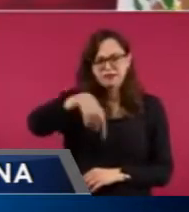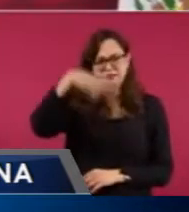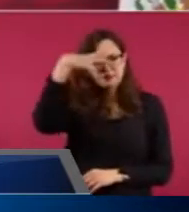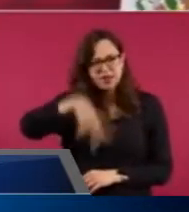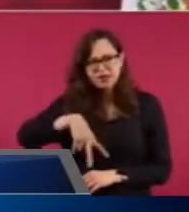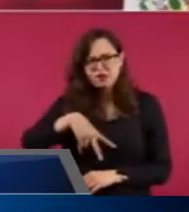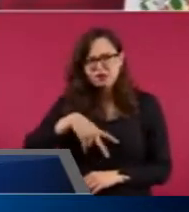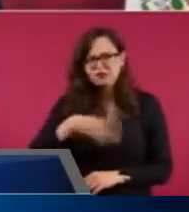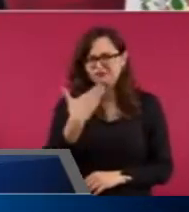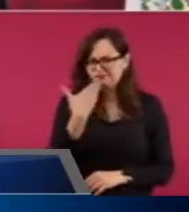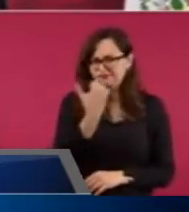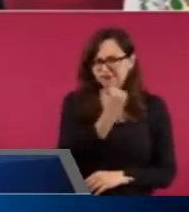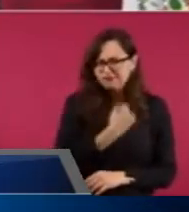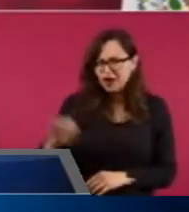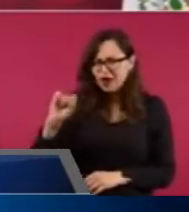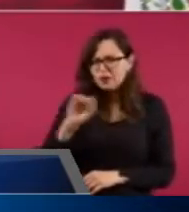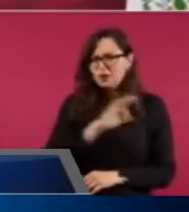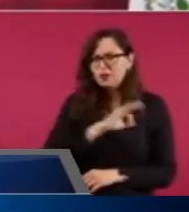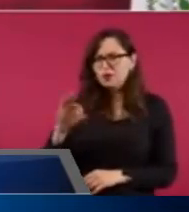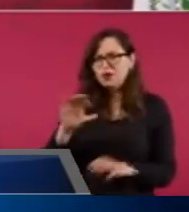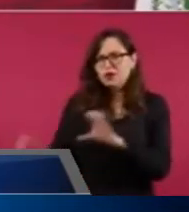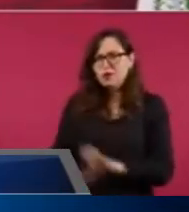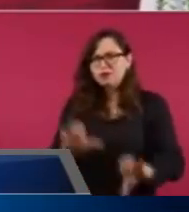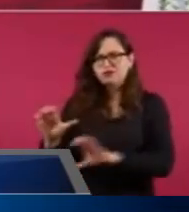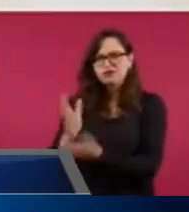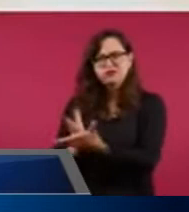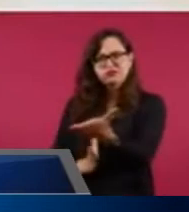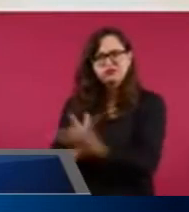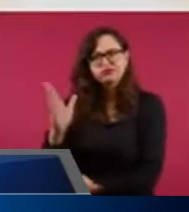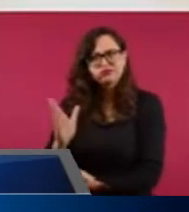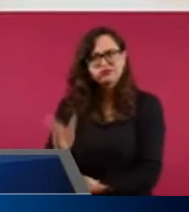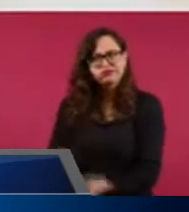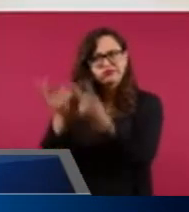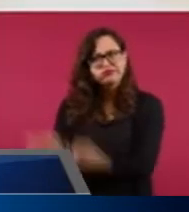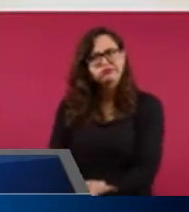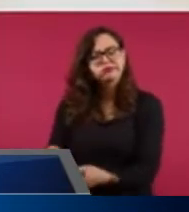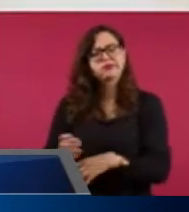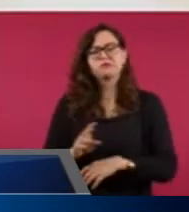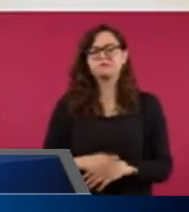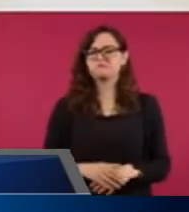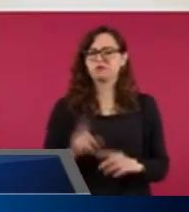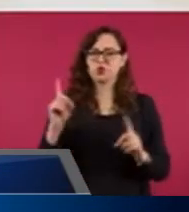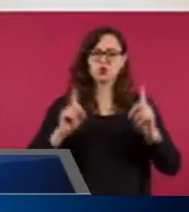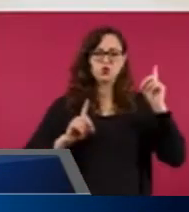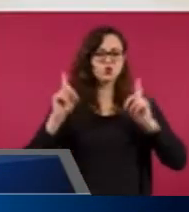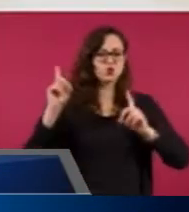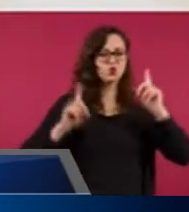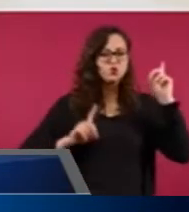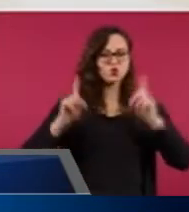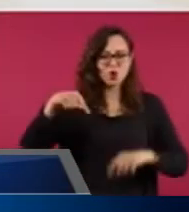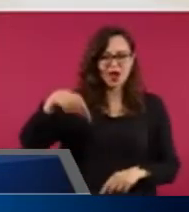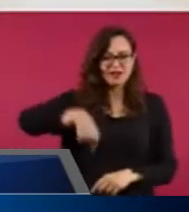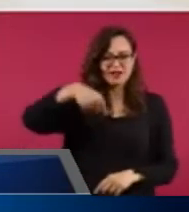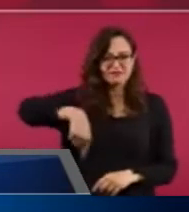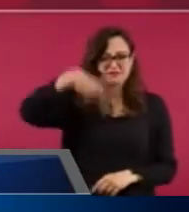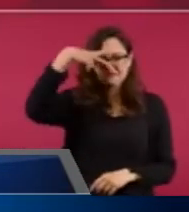COVID-19. También esta mañana López Obrador agregó que se identificó a este grupo como guacamaya, que debe ser extranjero y los criminales aprovecharon